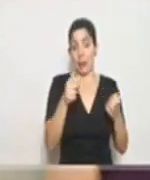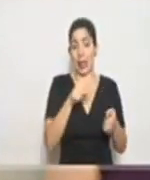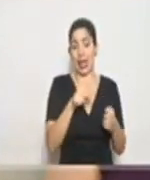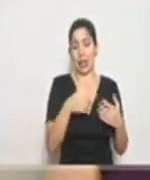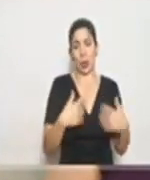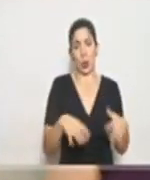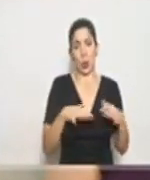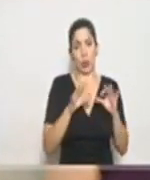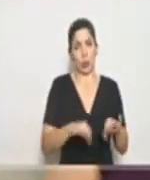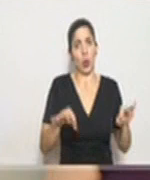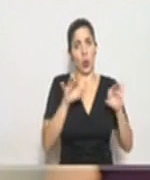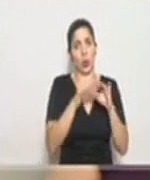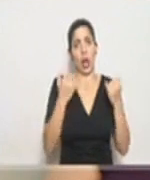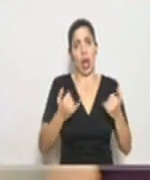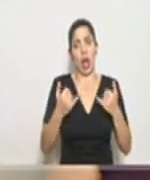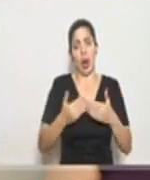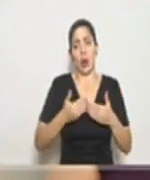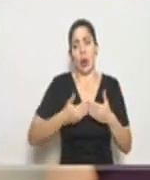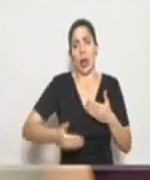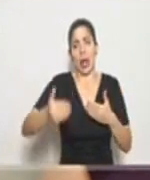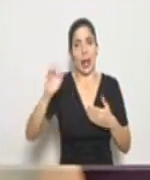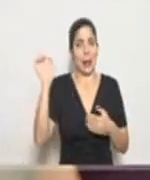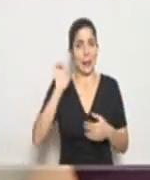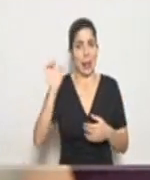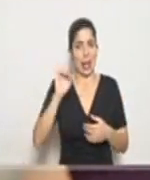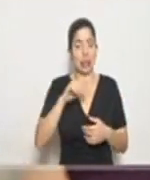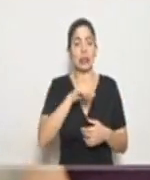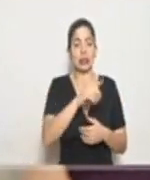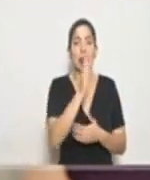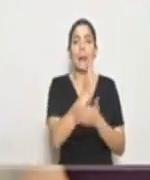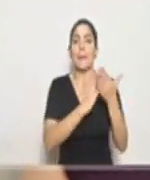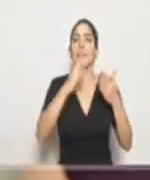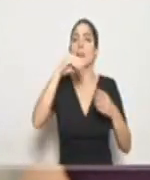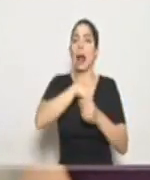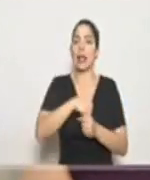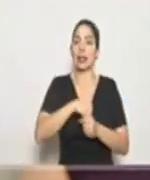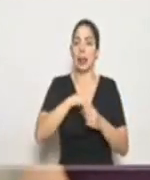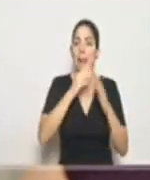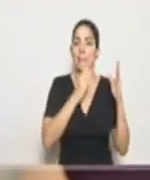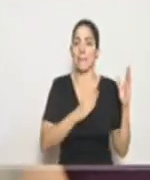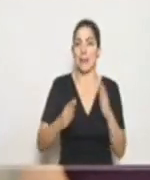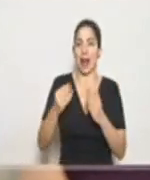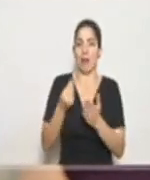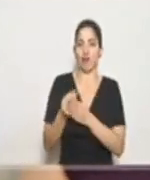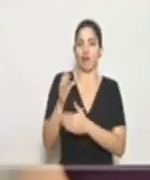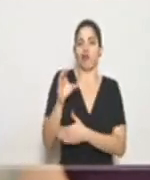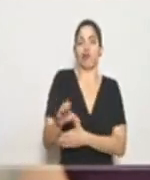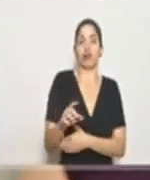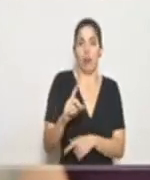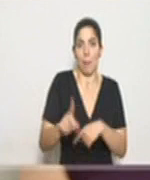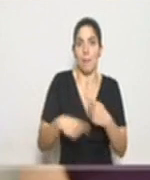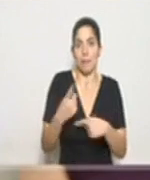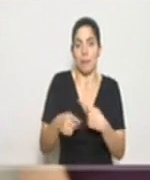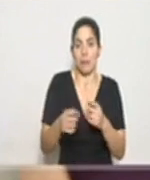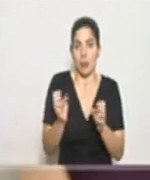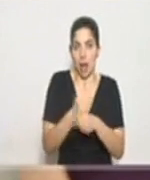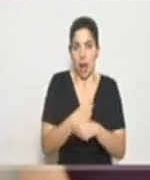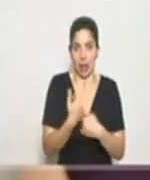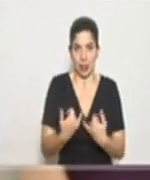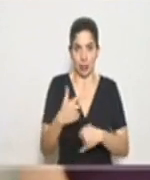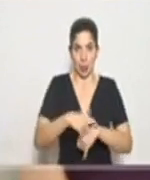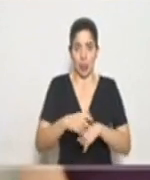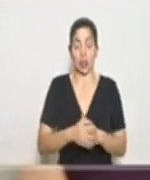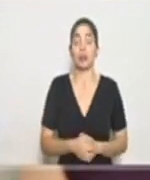fundamentales en esta fase de la emergencia, es parte del plan de inversión que se estaría tomando en este caso.